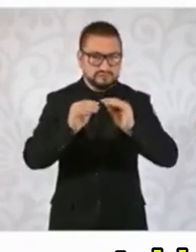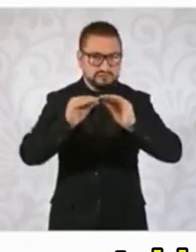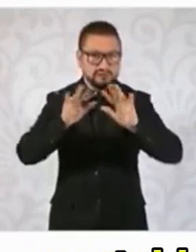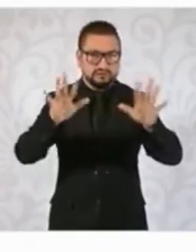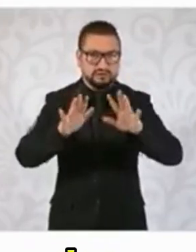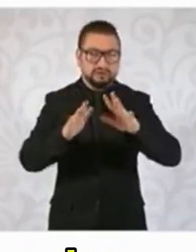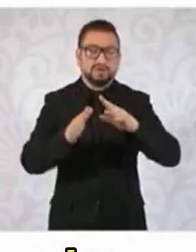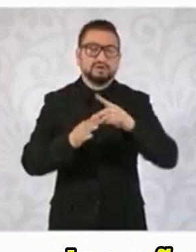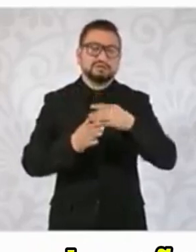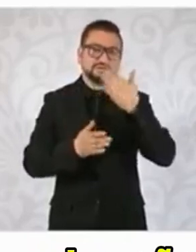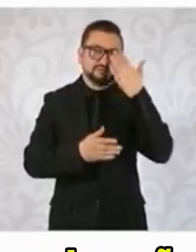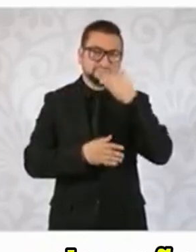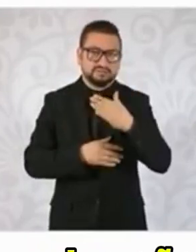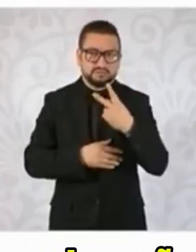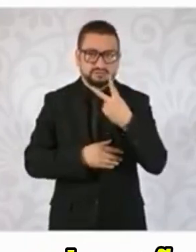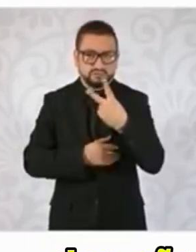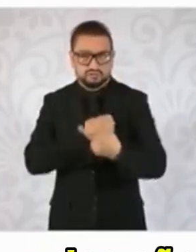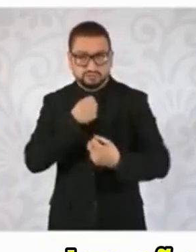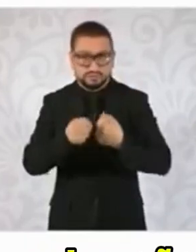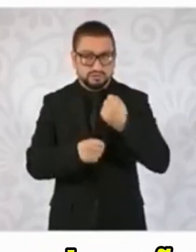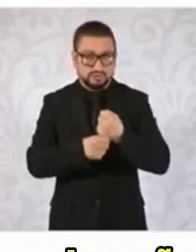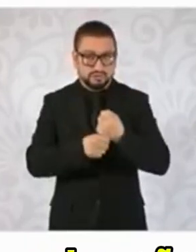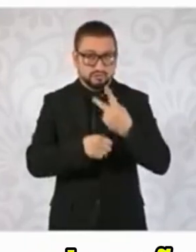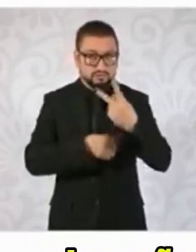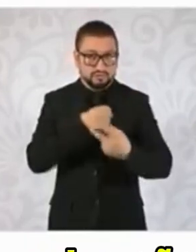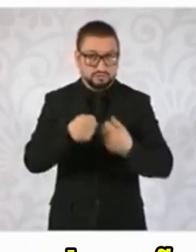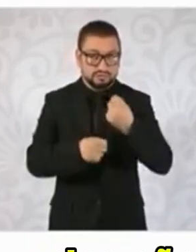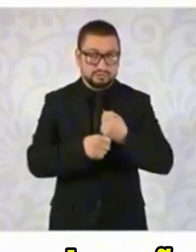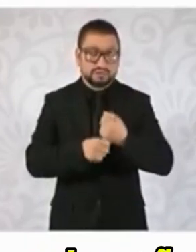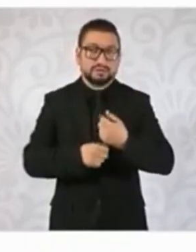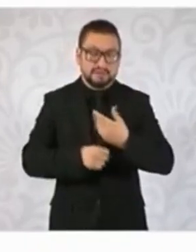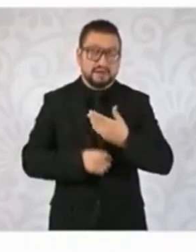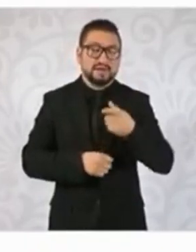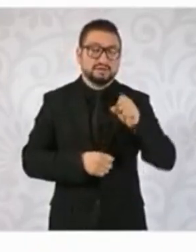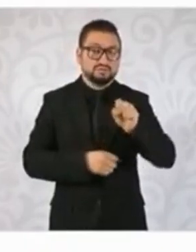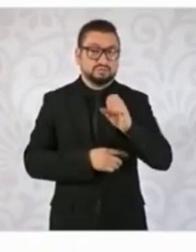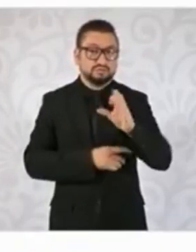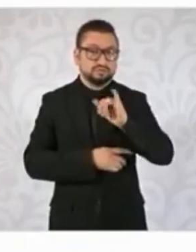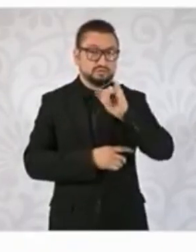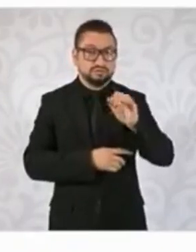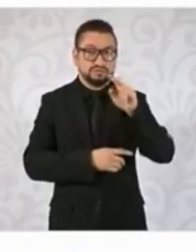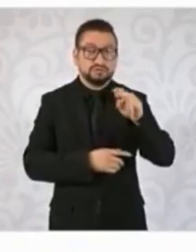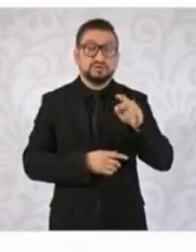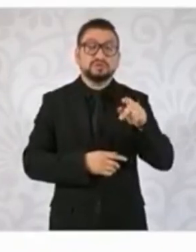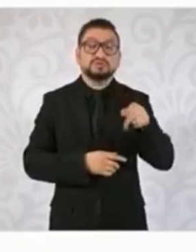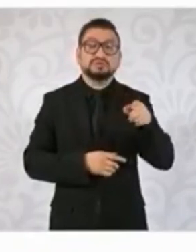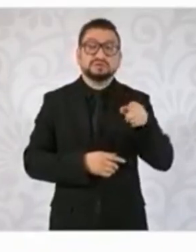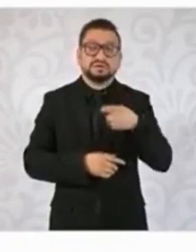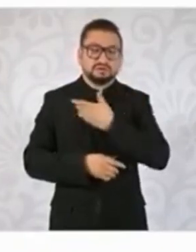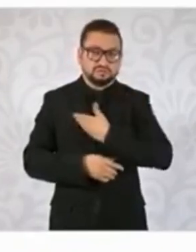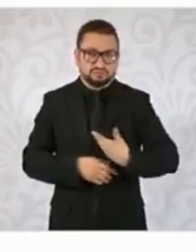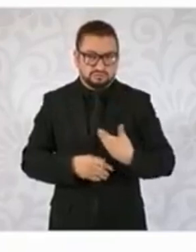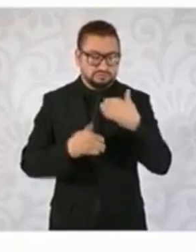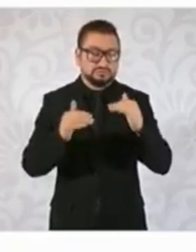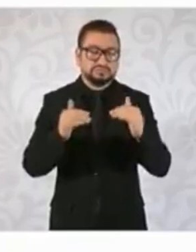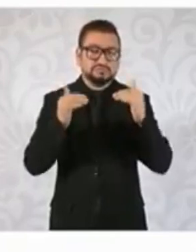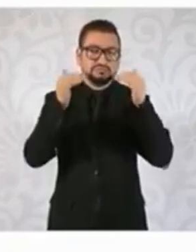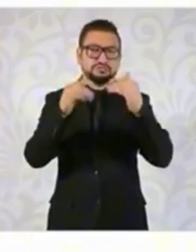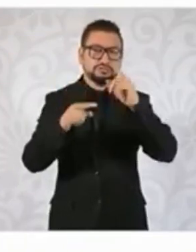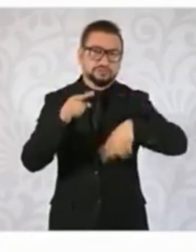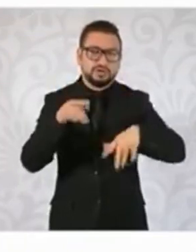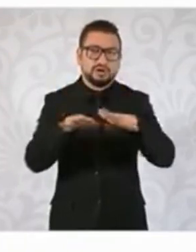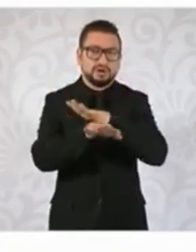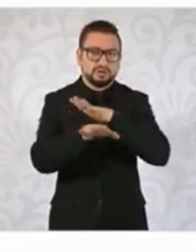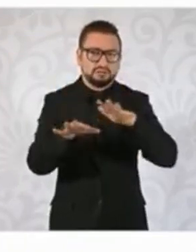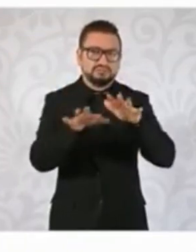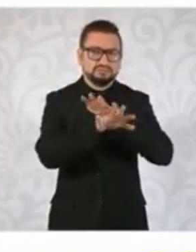renovará cada dos años la presidencia de la Suprema Corte de Justicia y cómo se va a